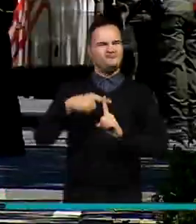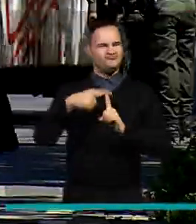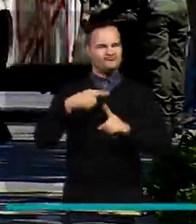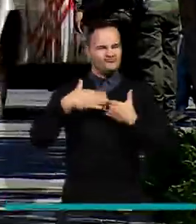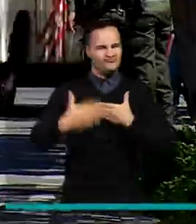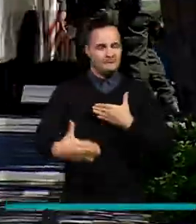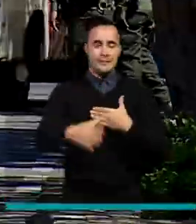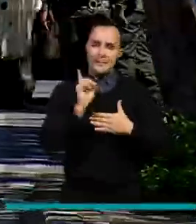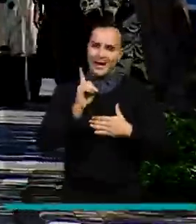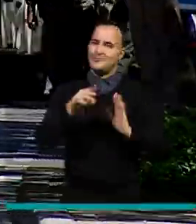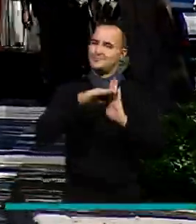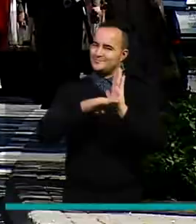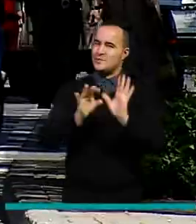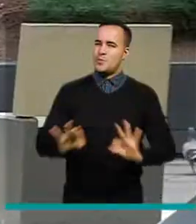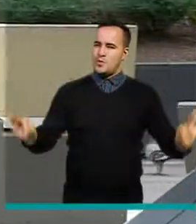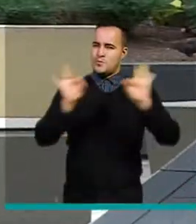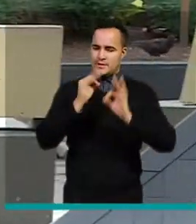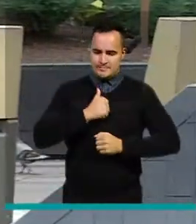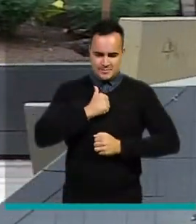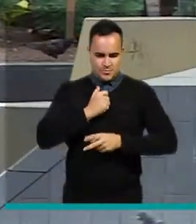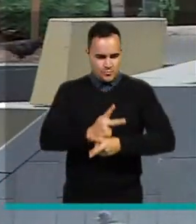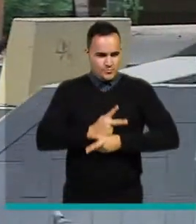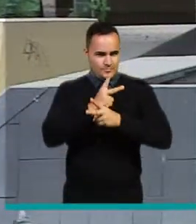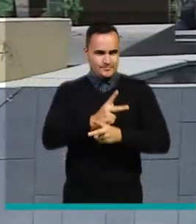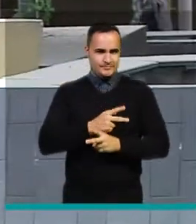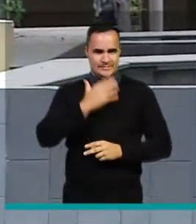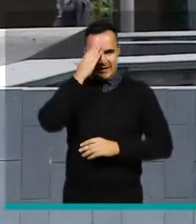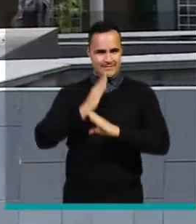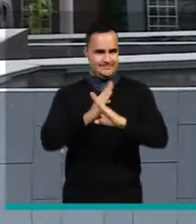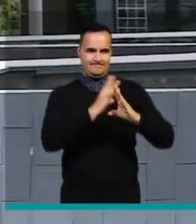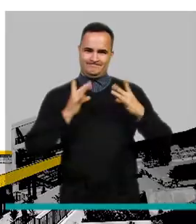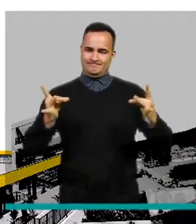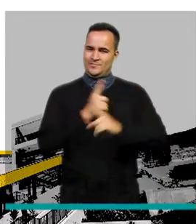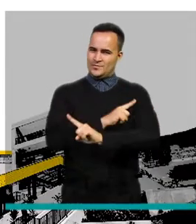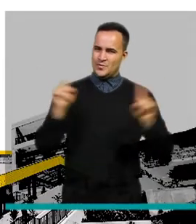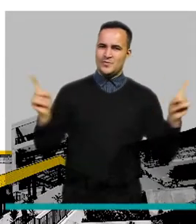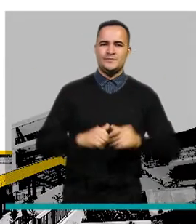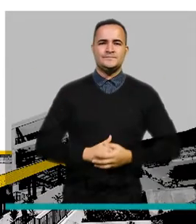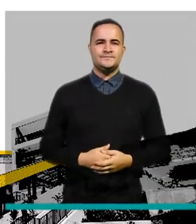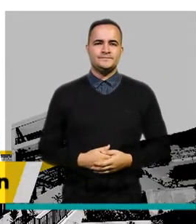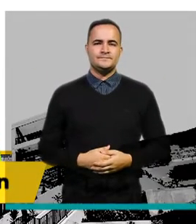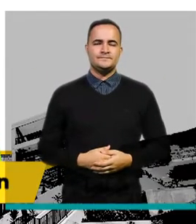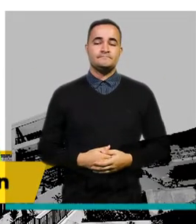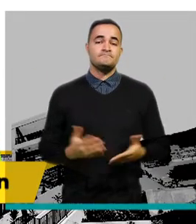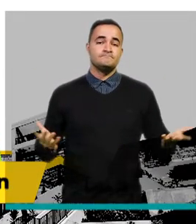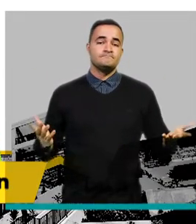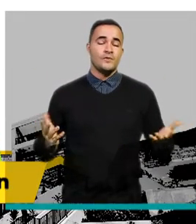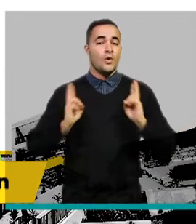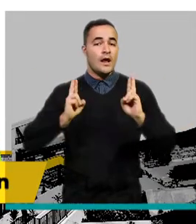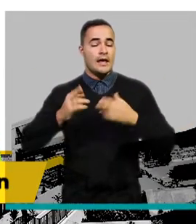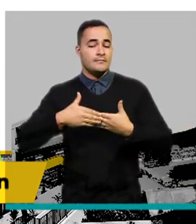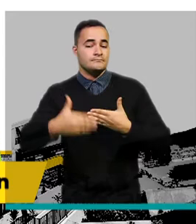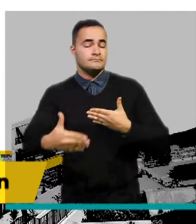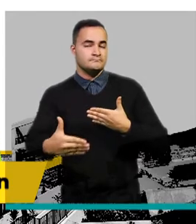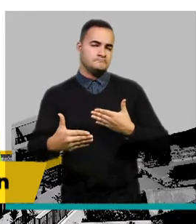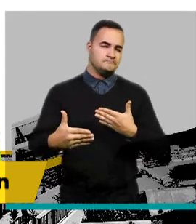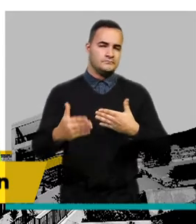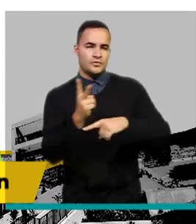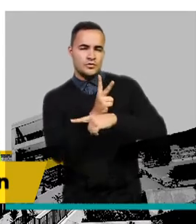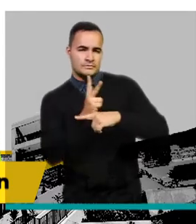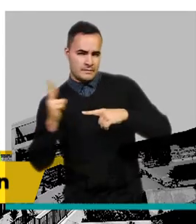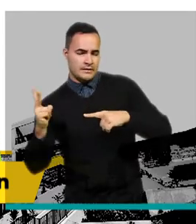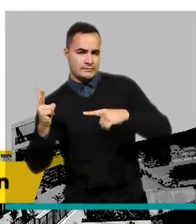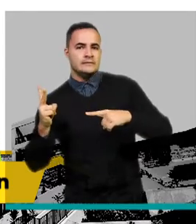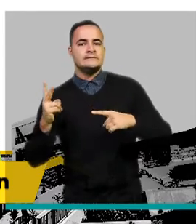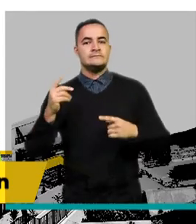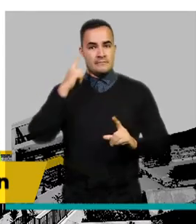continuemos aplicando las medidas de autocuidado. Lo que esperamos es que a lo largo de las próximas dos semanas